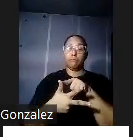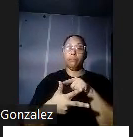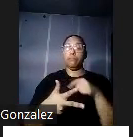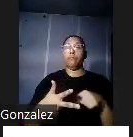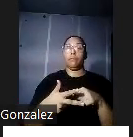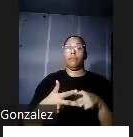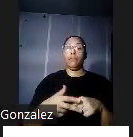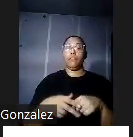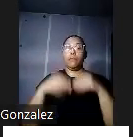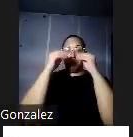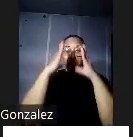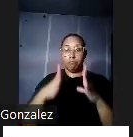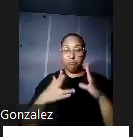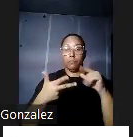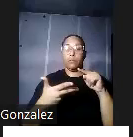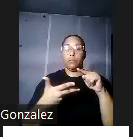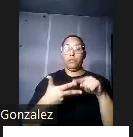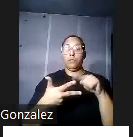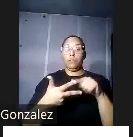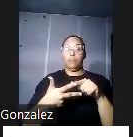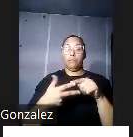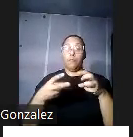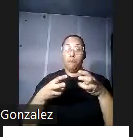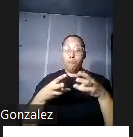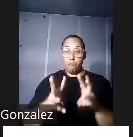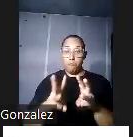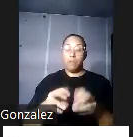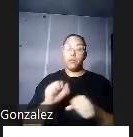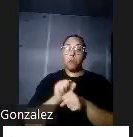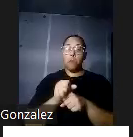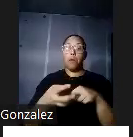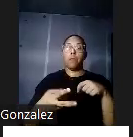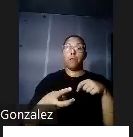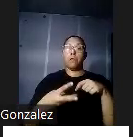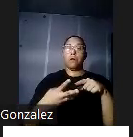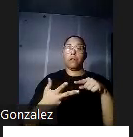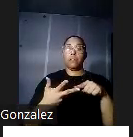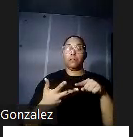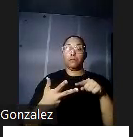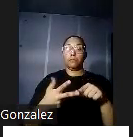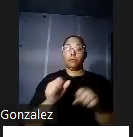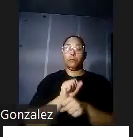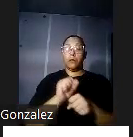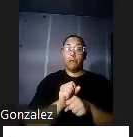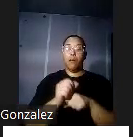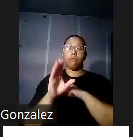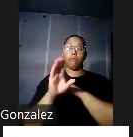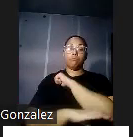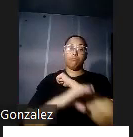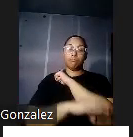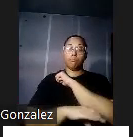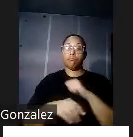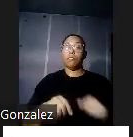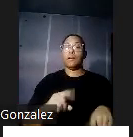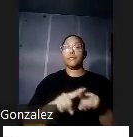incluida la formación de funcionarios e inspectores sanitarios trabajo de campo en los distintos en los distritos